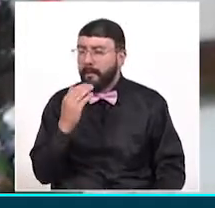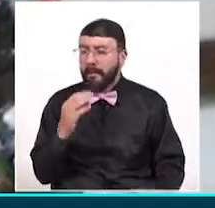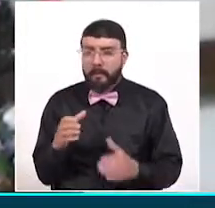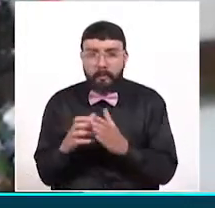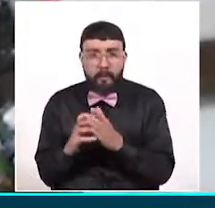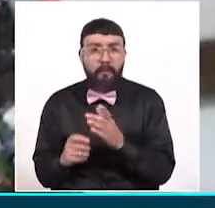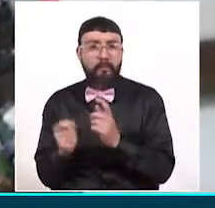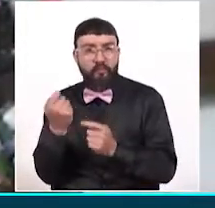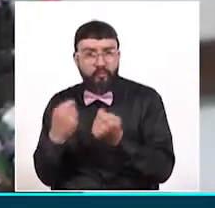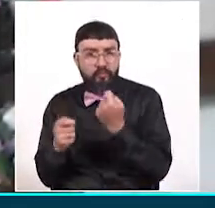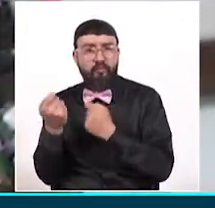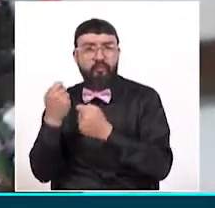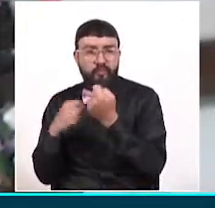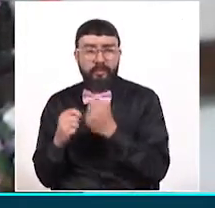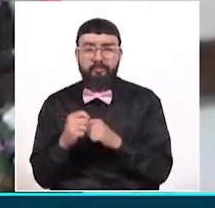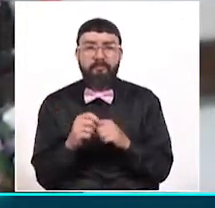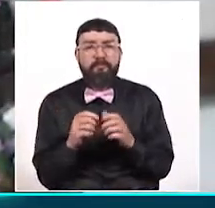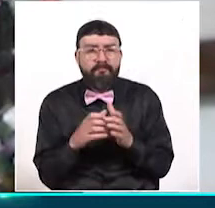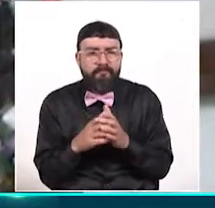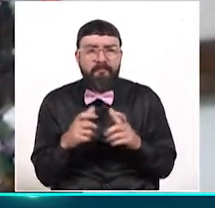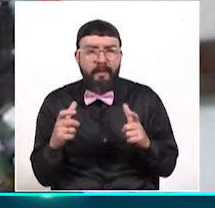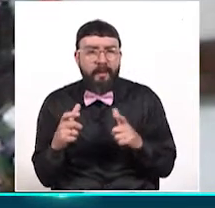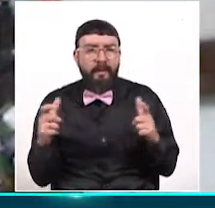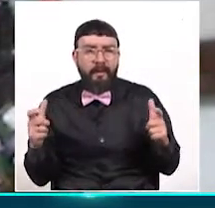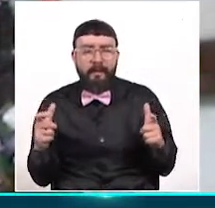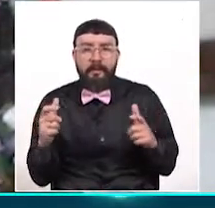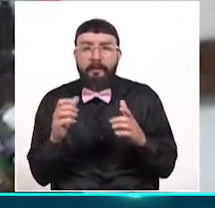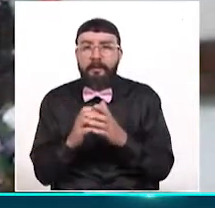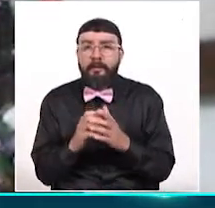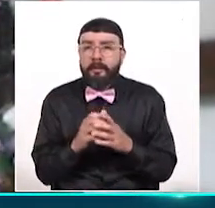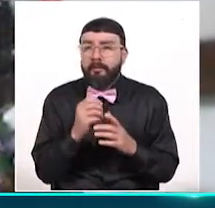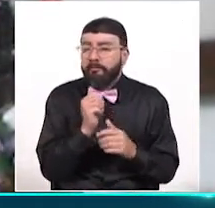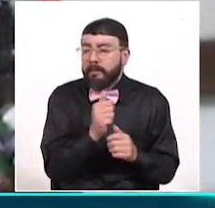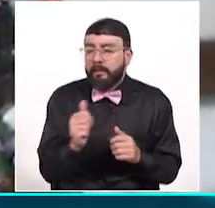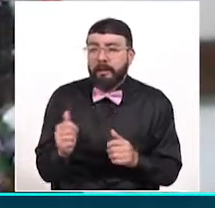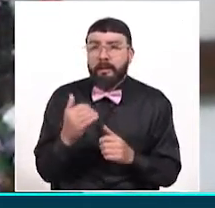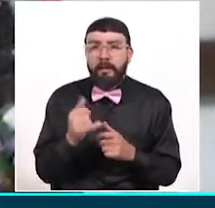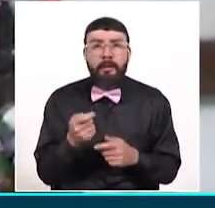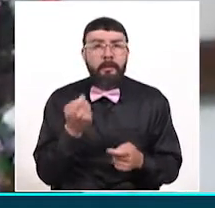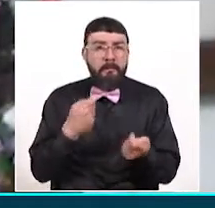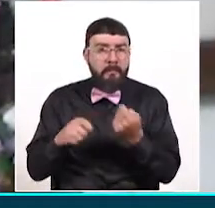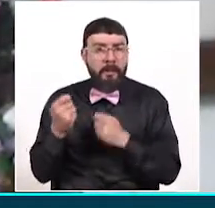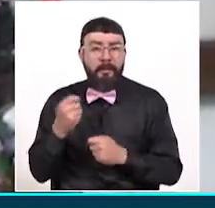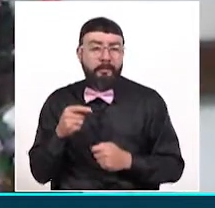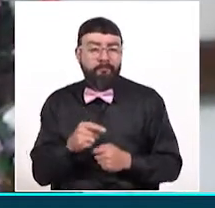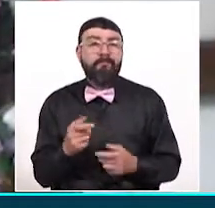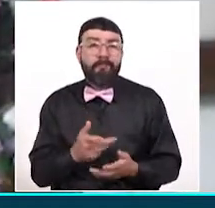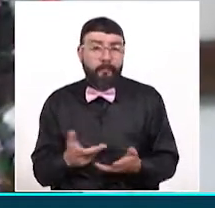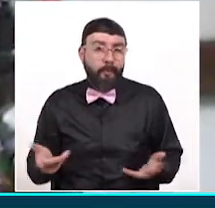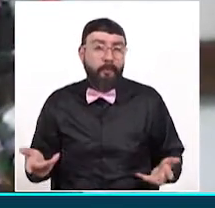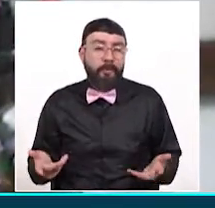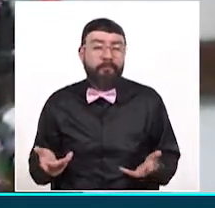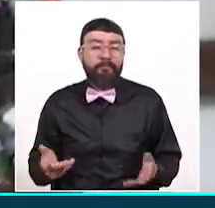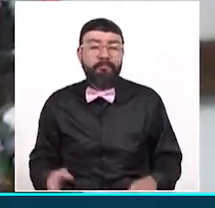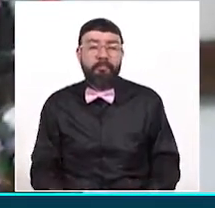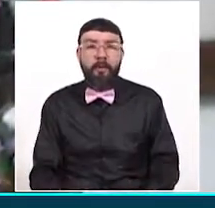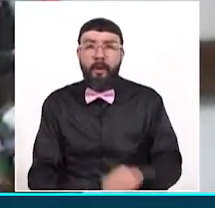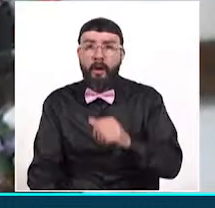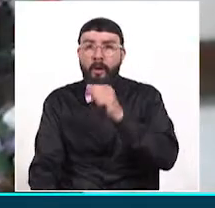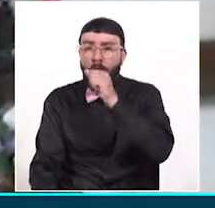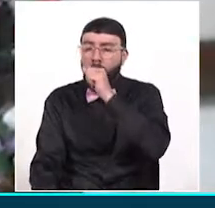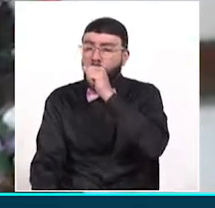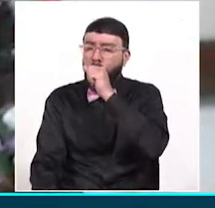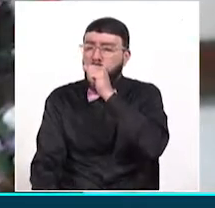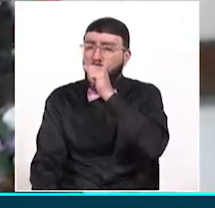y grandes comercios también, en donde ellos venden este tipo de material, en donde se